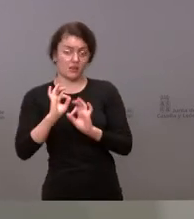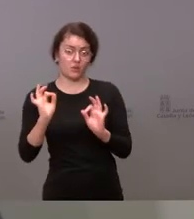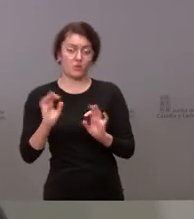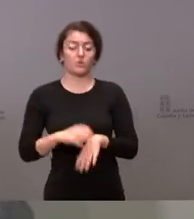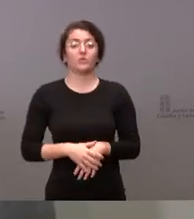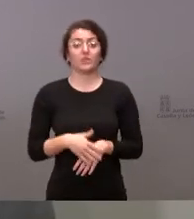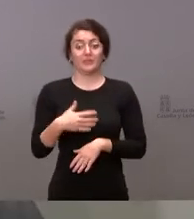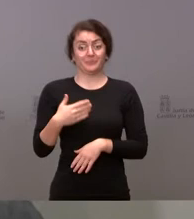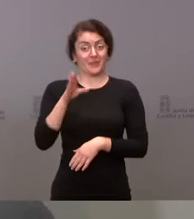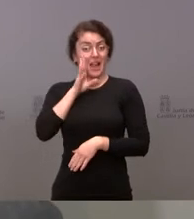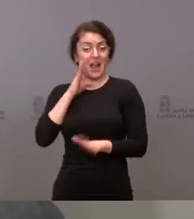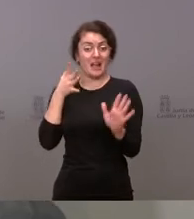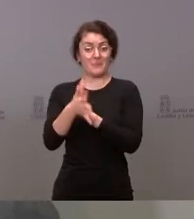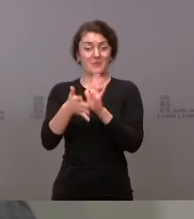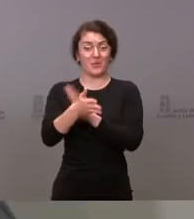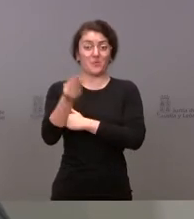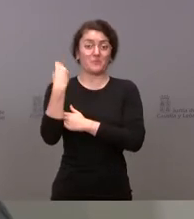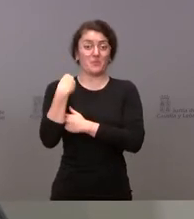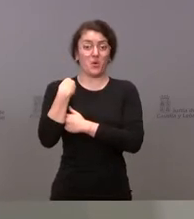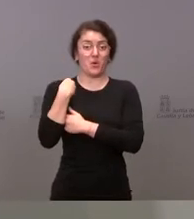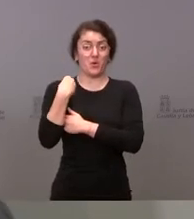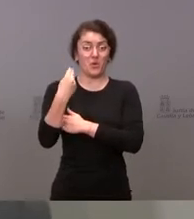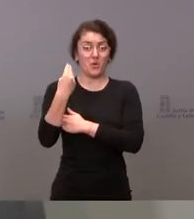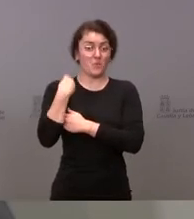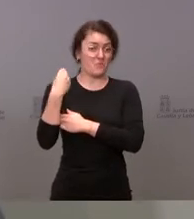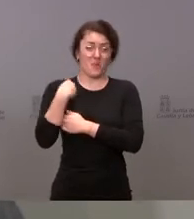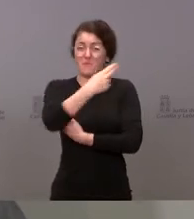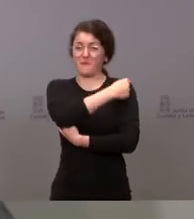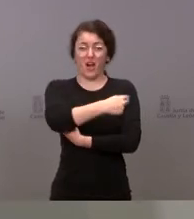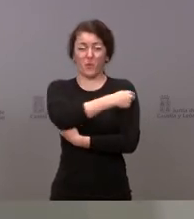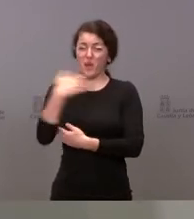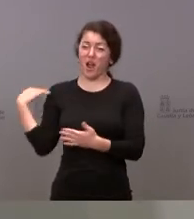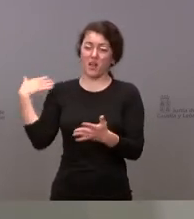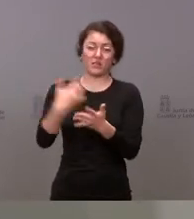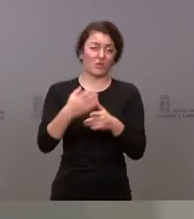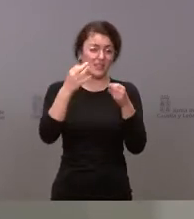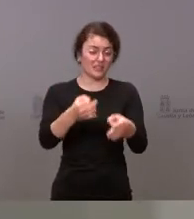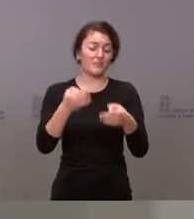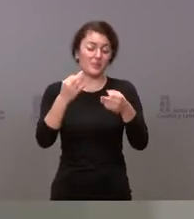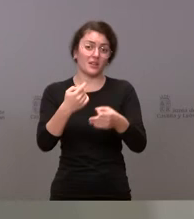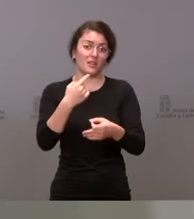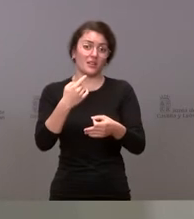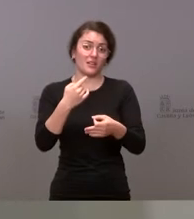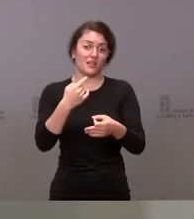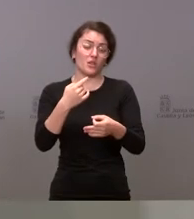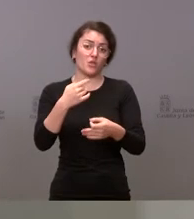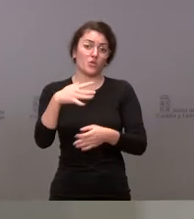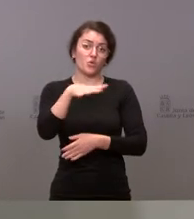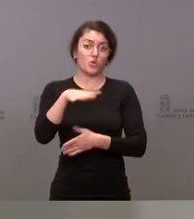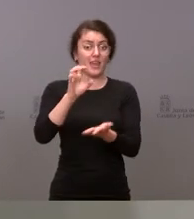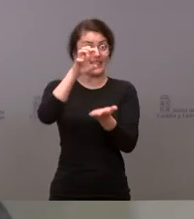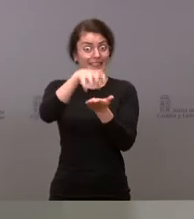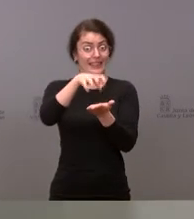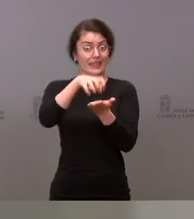le explicaba exactamente como hemos explicado, toda la campaña de vacunación que se ha hecho en nuestra comunidad, en centros de